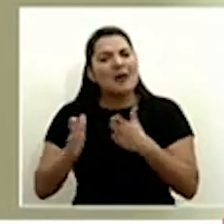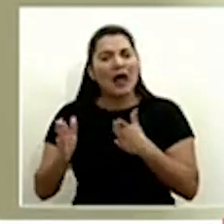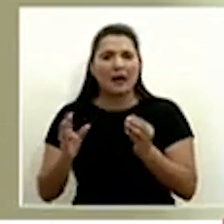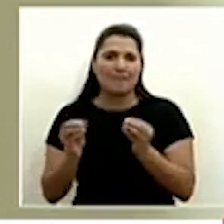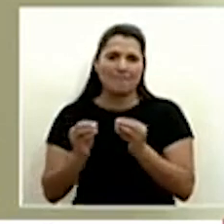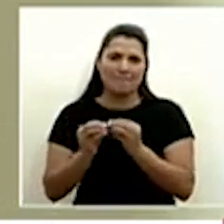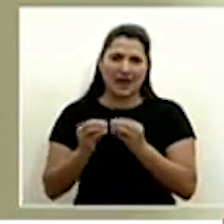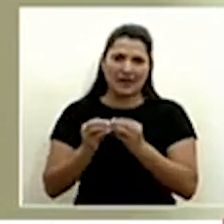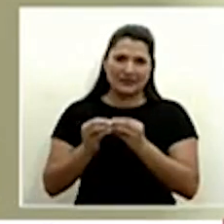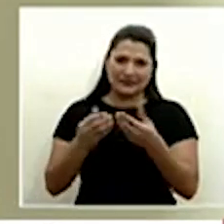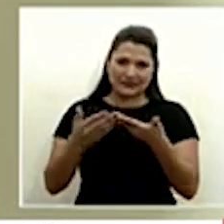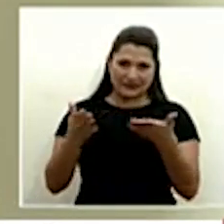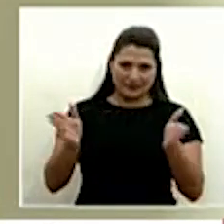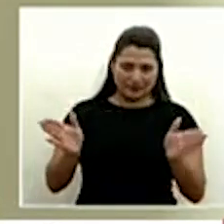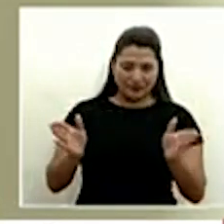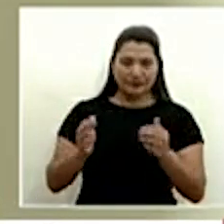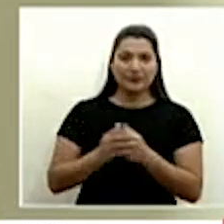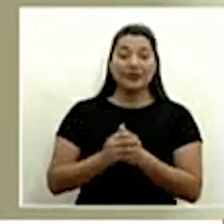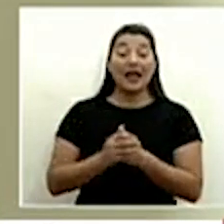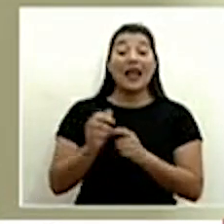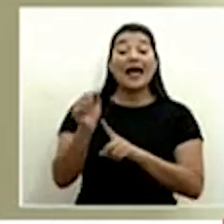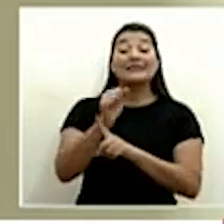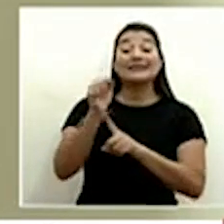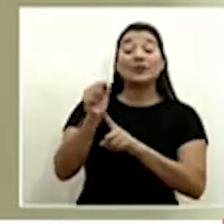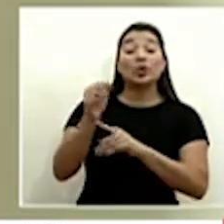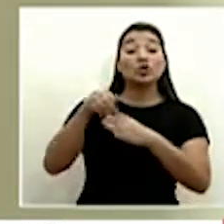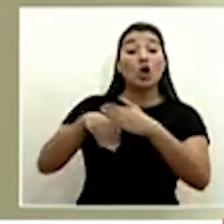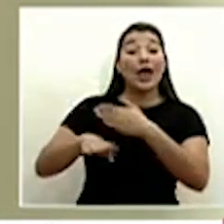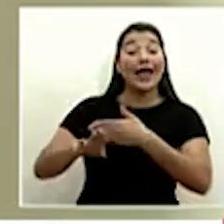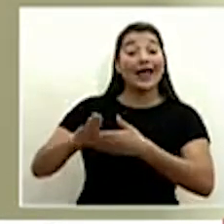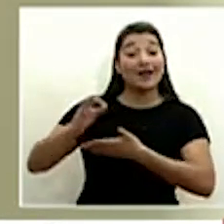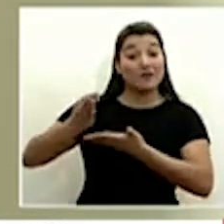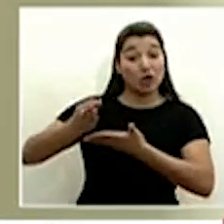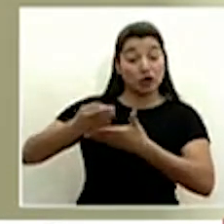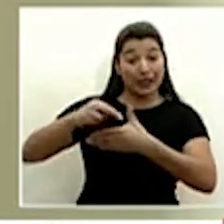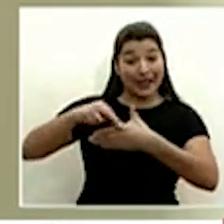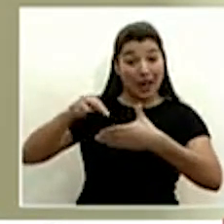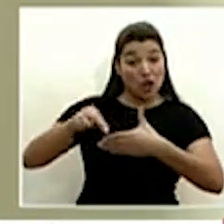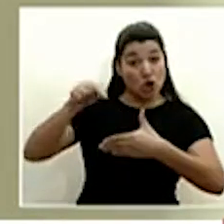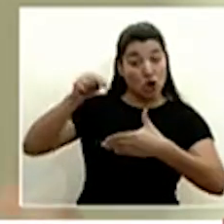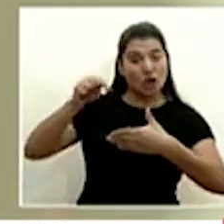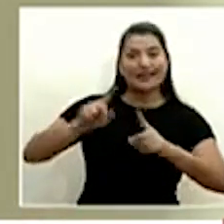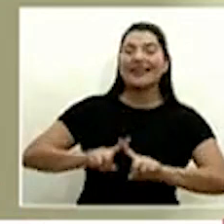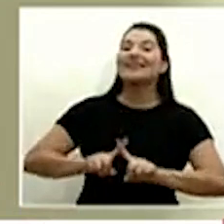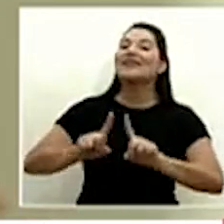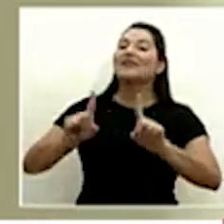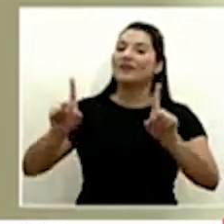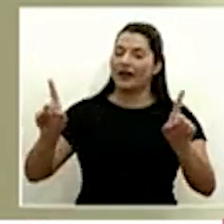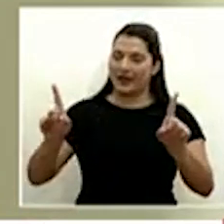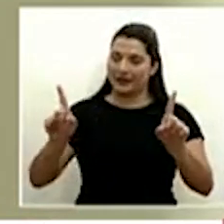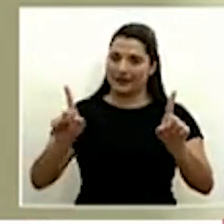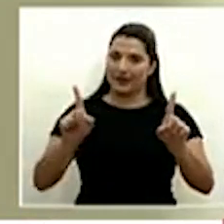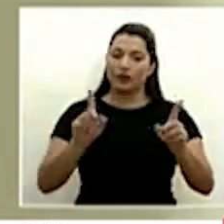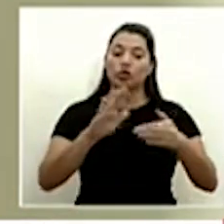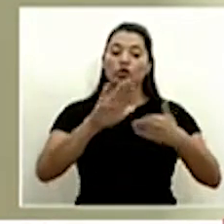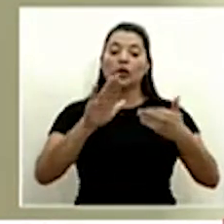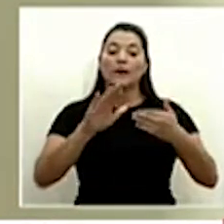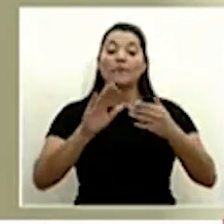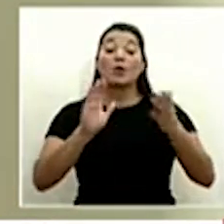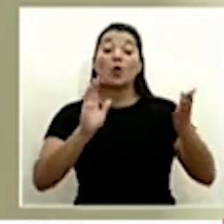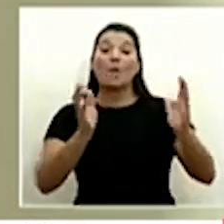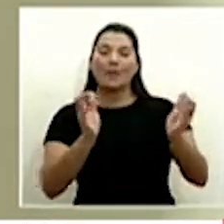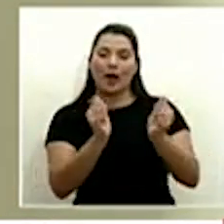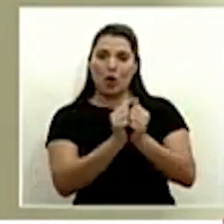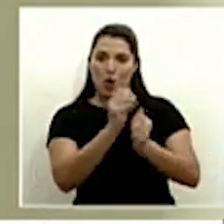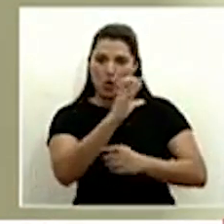situación del norte del país del norte de Nicaragua es tan distinta a la situación de Costa Rica por las razones que mencionó el ministro de salud